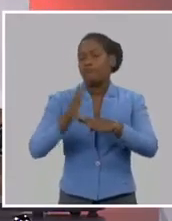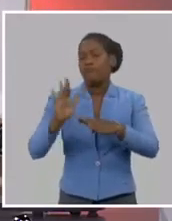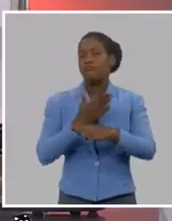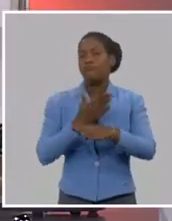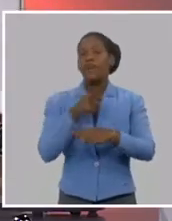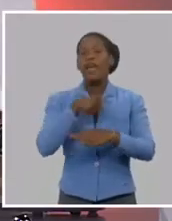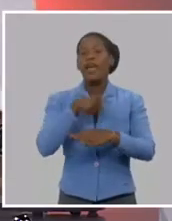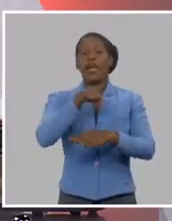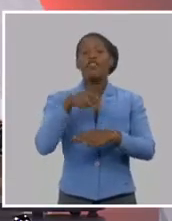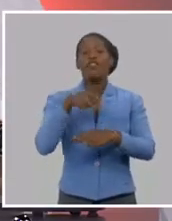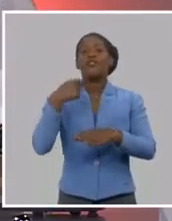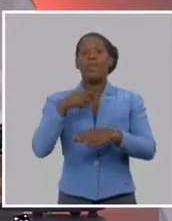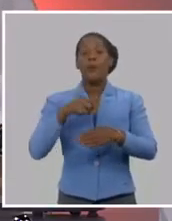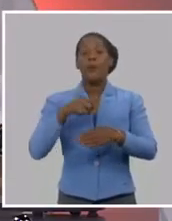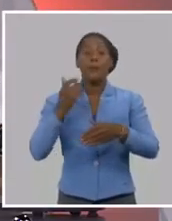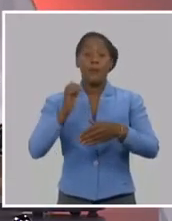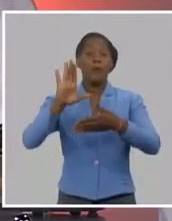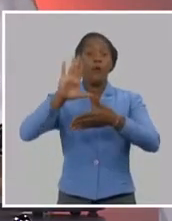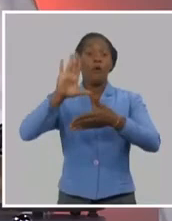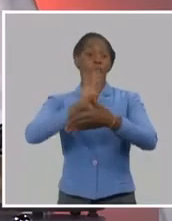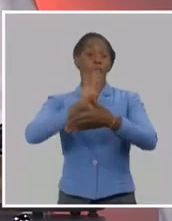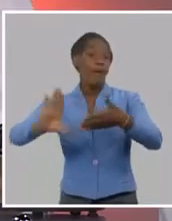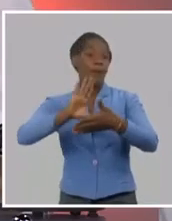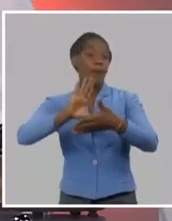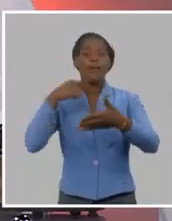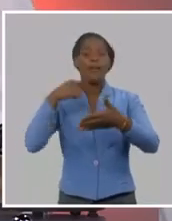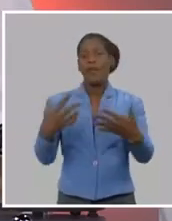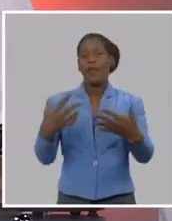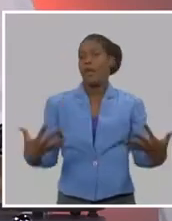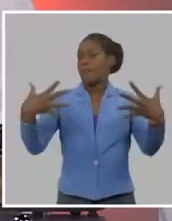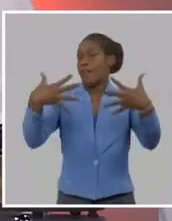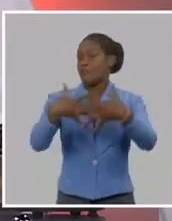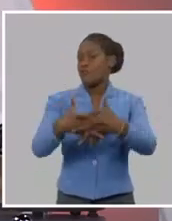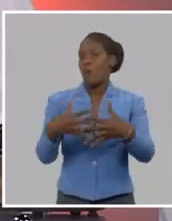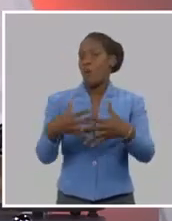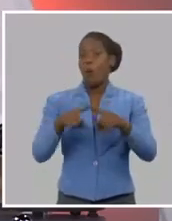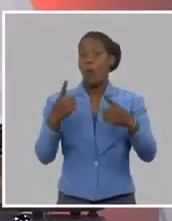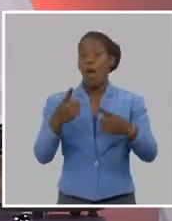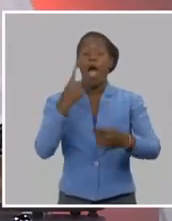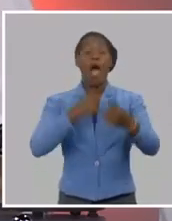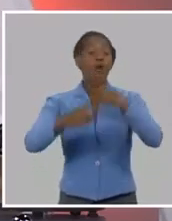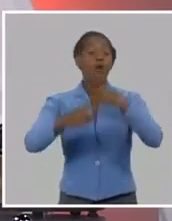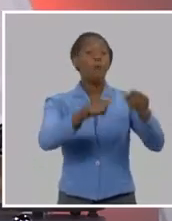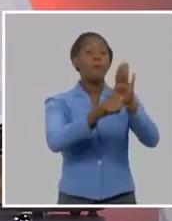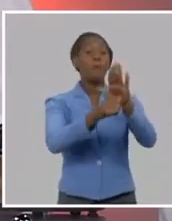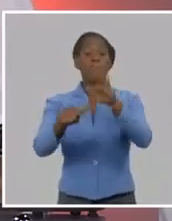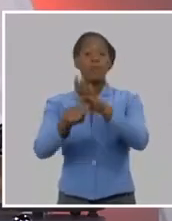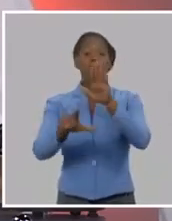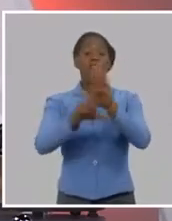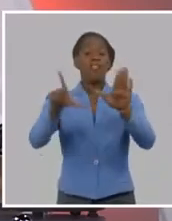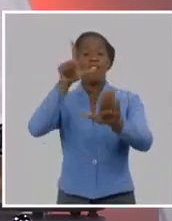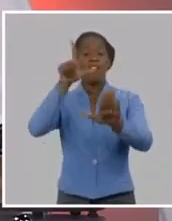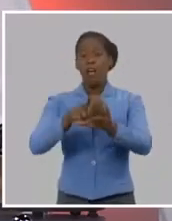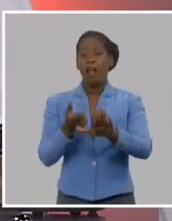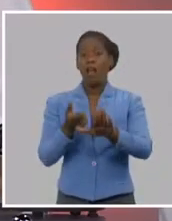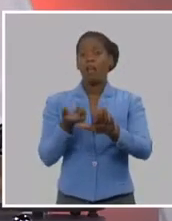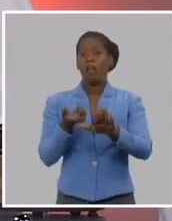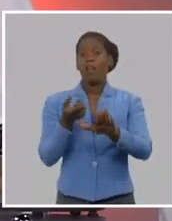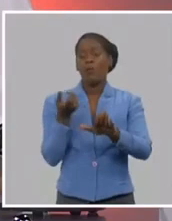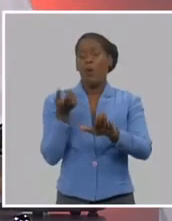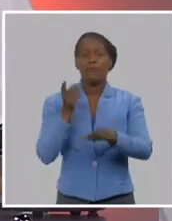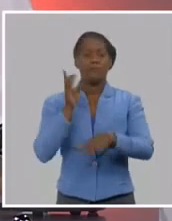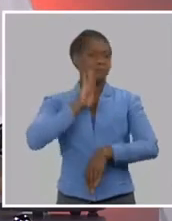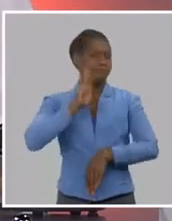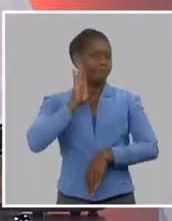dejando que prime, en esa nuestra América, gobiernos corruptos, gobiernos al servicio, los Estados Unidos, gobiernos tiránicos,